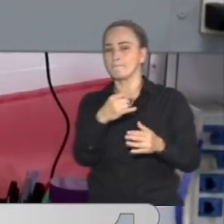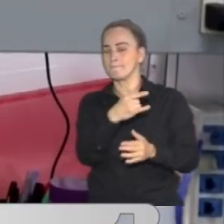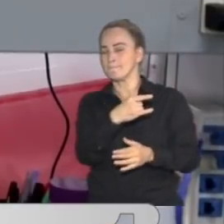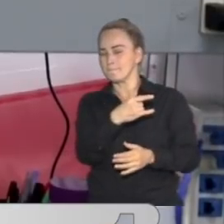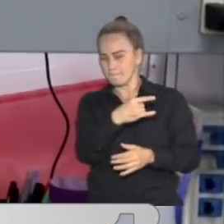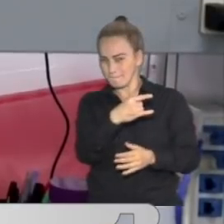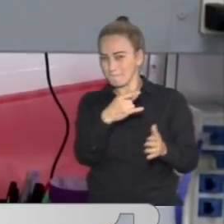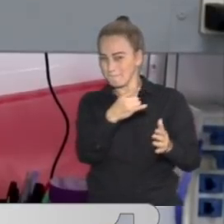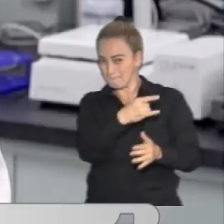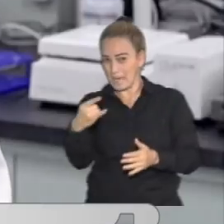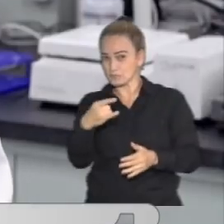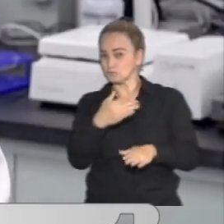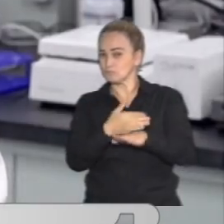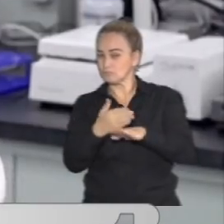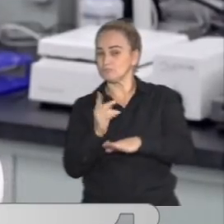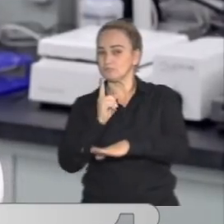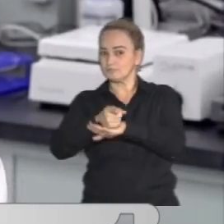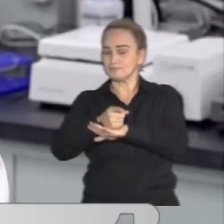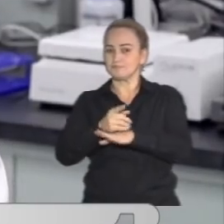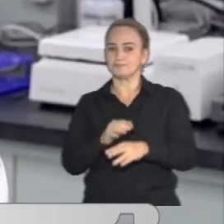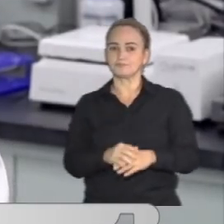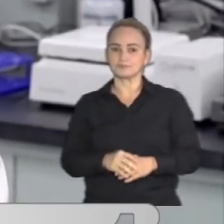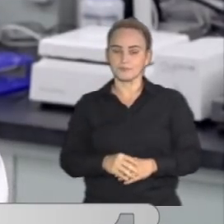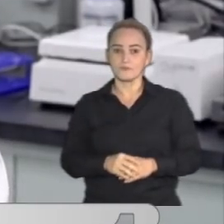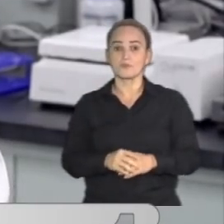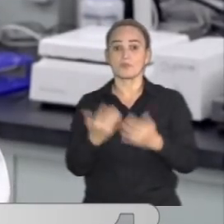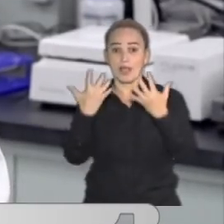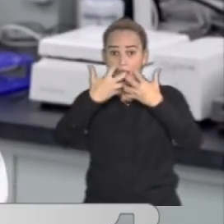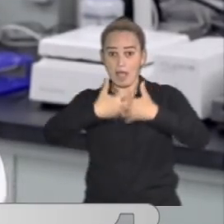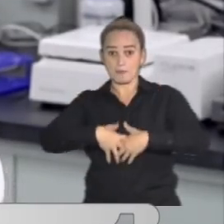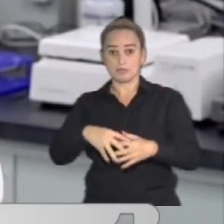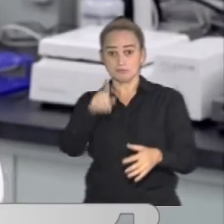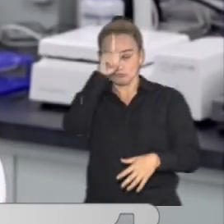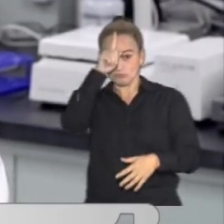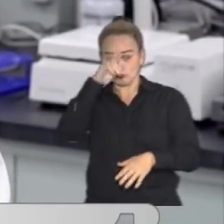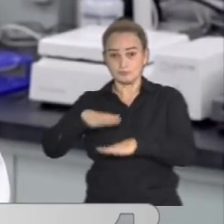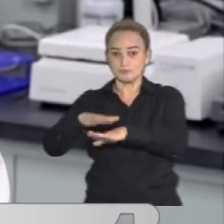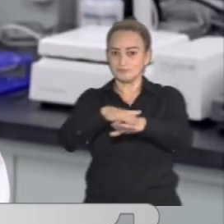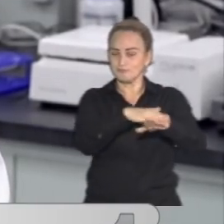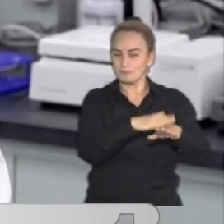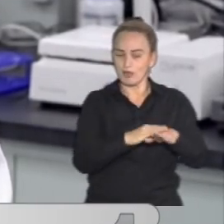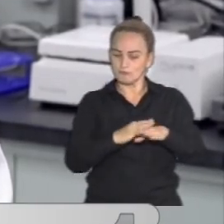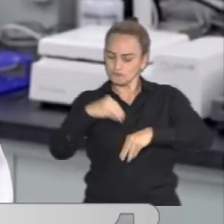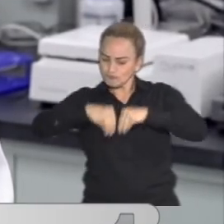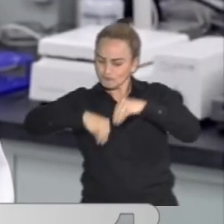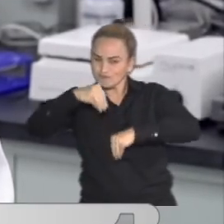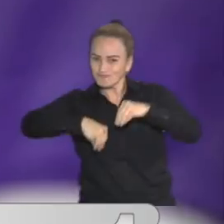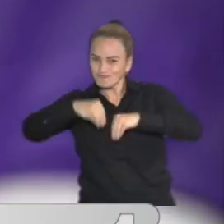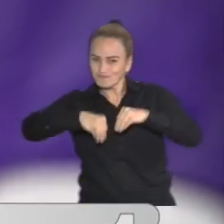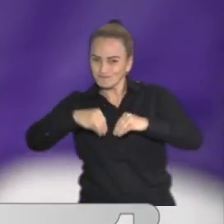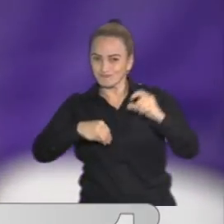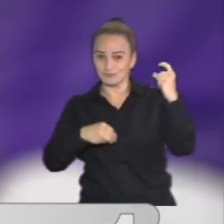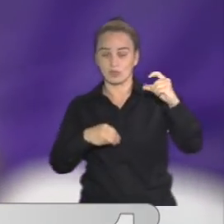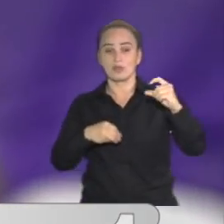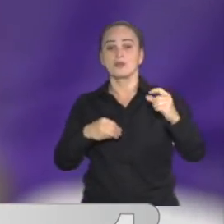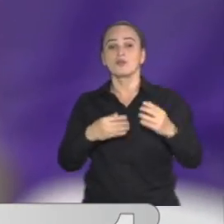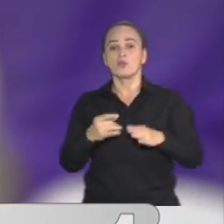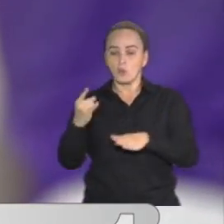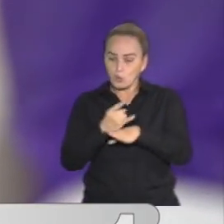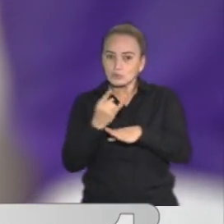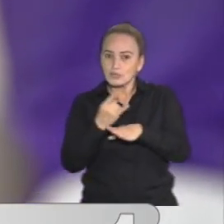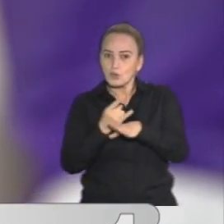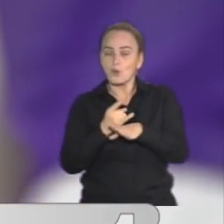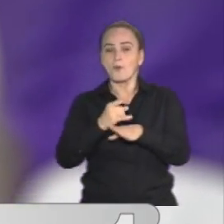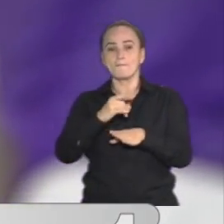aprobación regulatoria. La empresa alemana se ha embarcado en el diseño de una vacuna utilizando la proteína Pico de